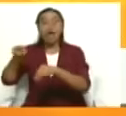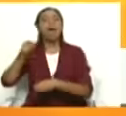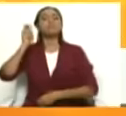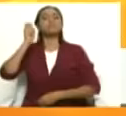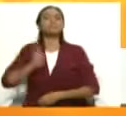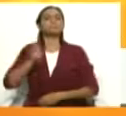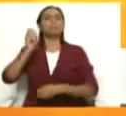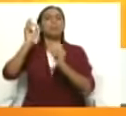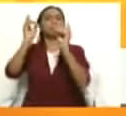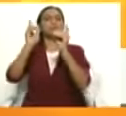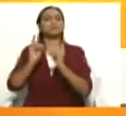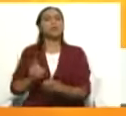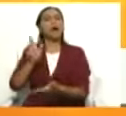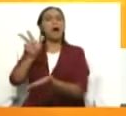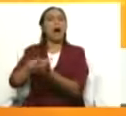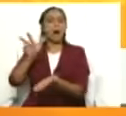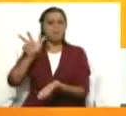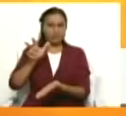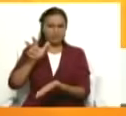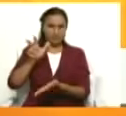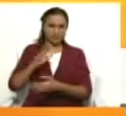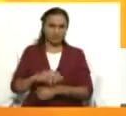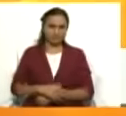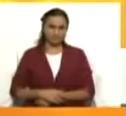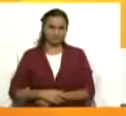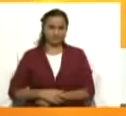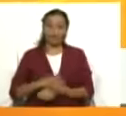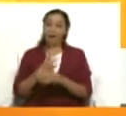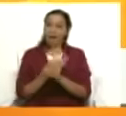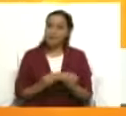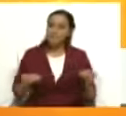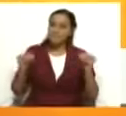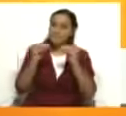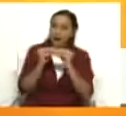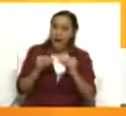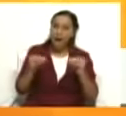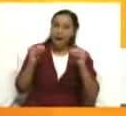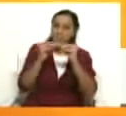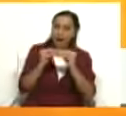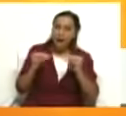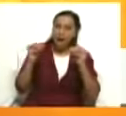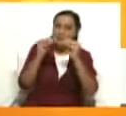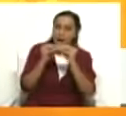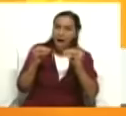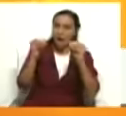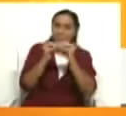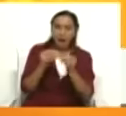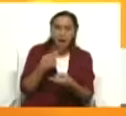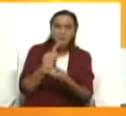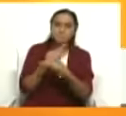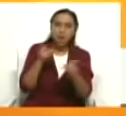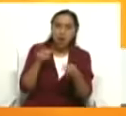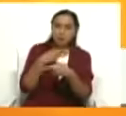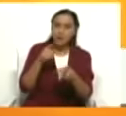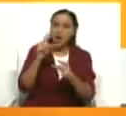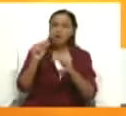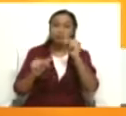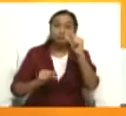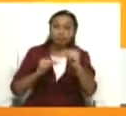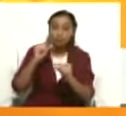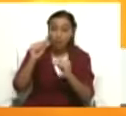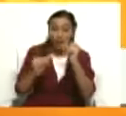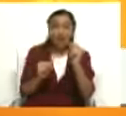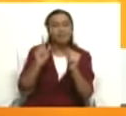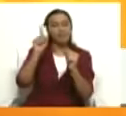sobre la acumulación de tweets actualmente en la red X, donde